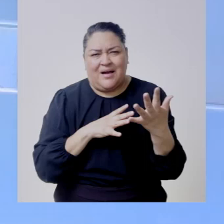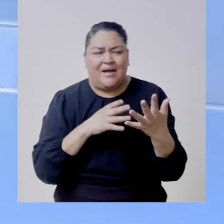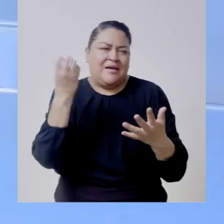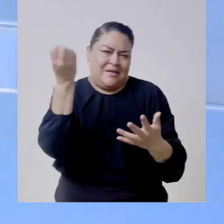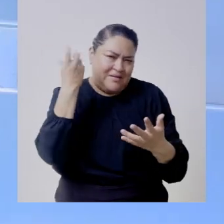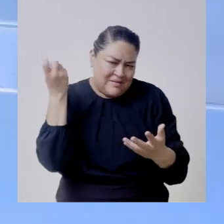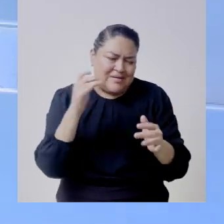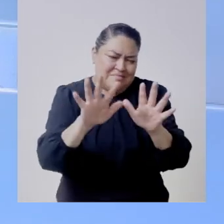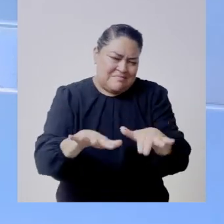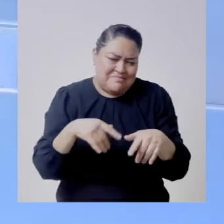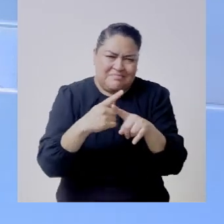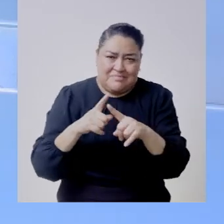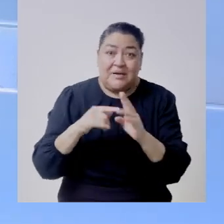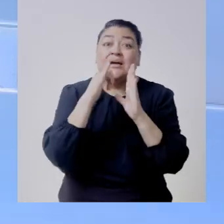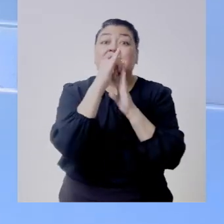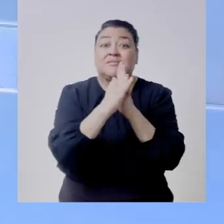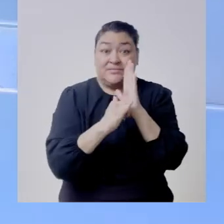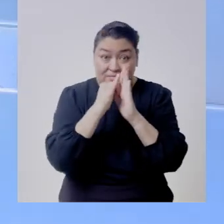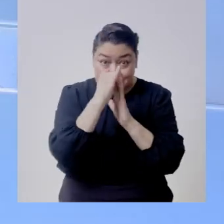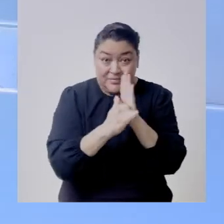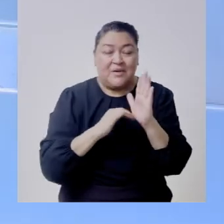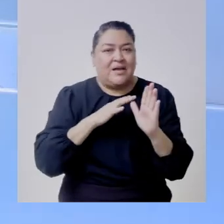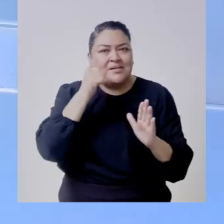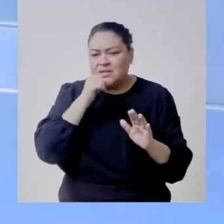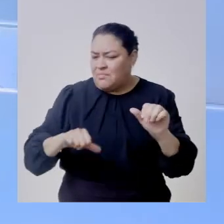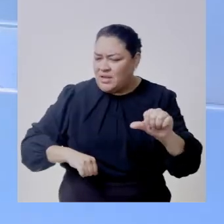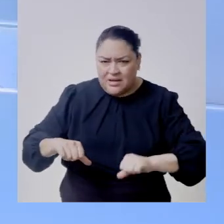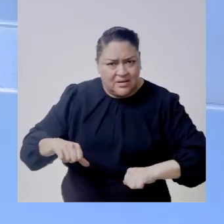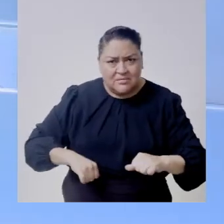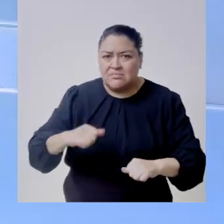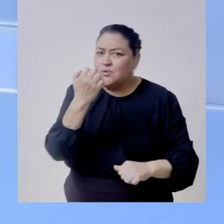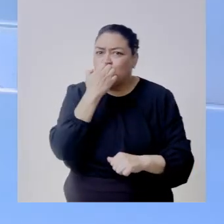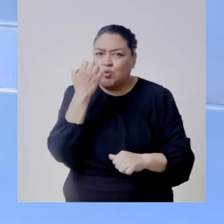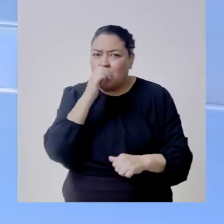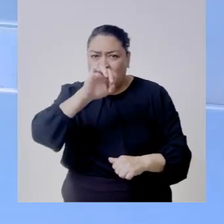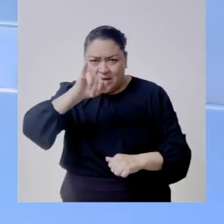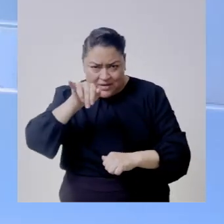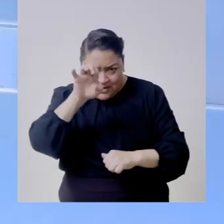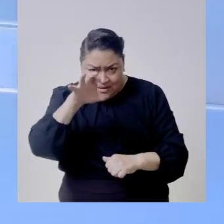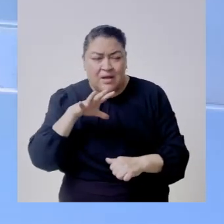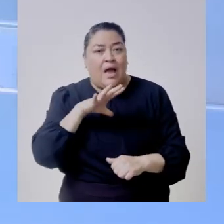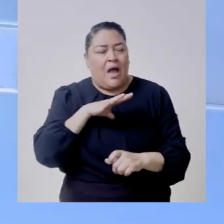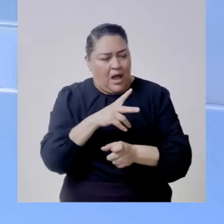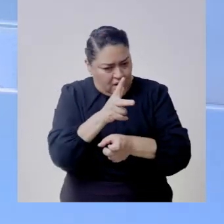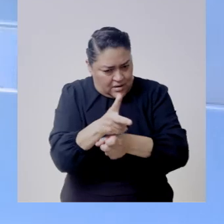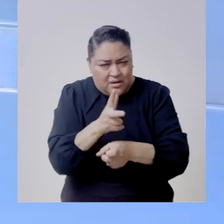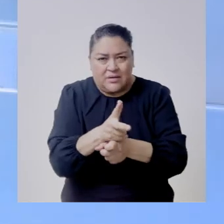conferencias este en youtube todas las actividades de la escuela todos los